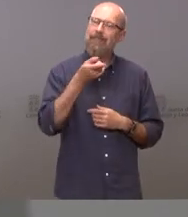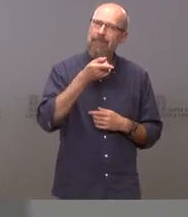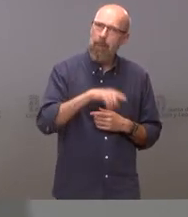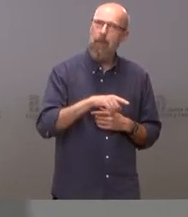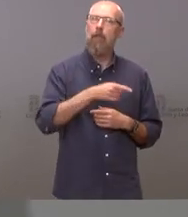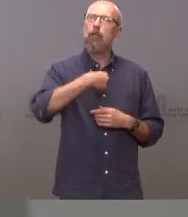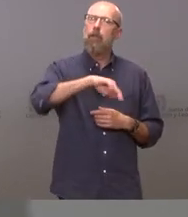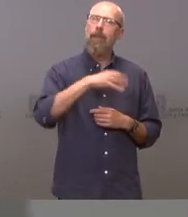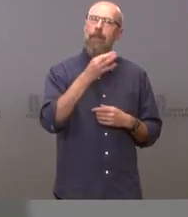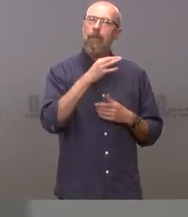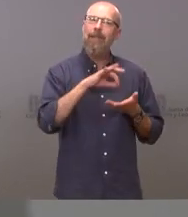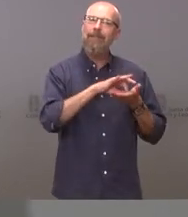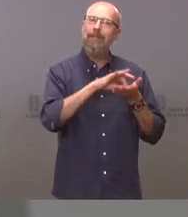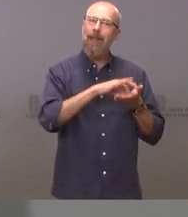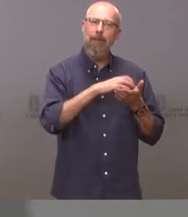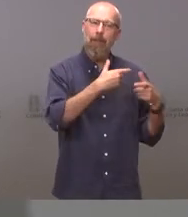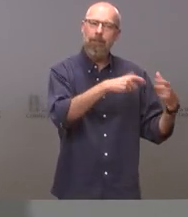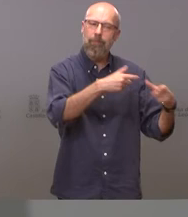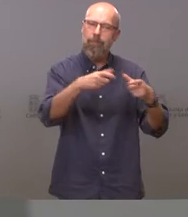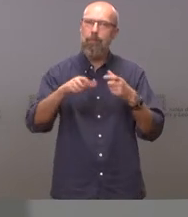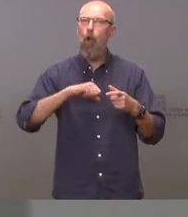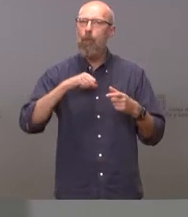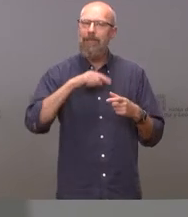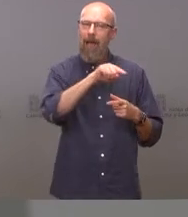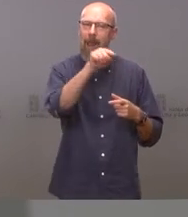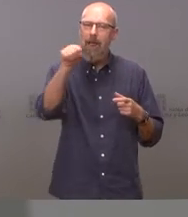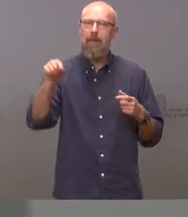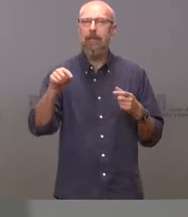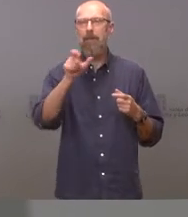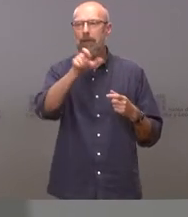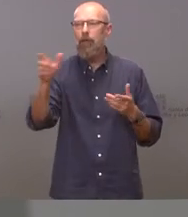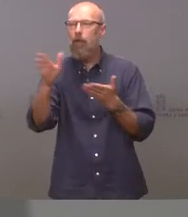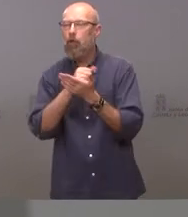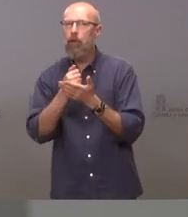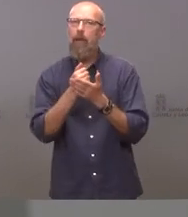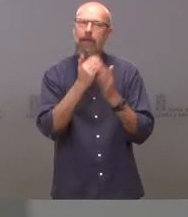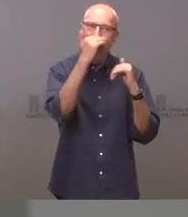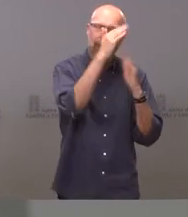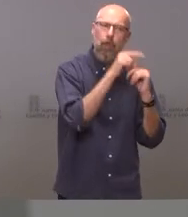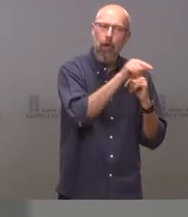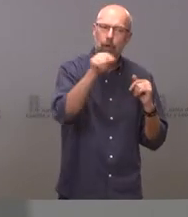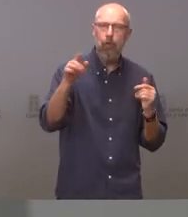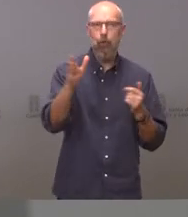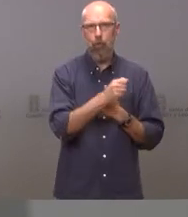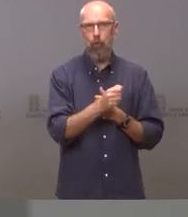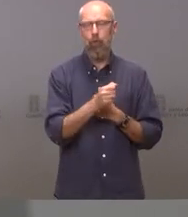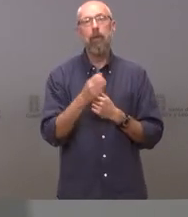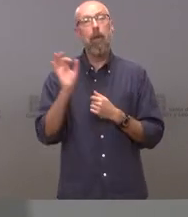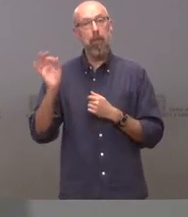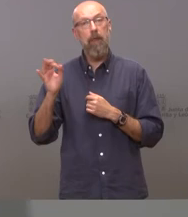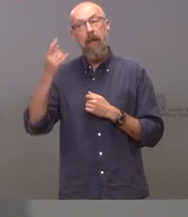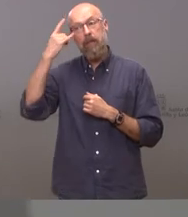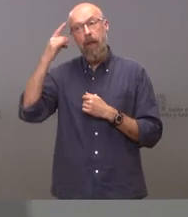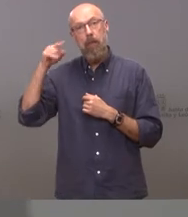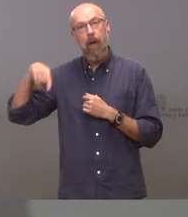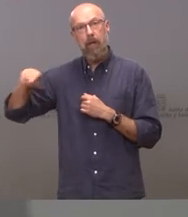todos los servicios a todos los hospitales a todos los ciudadanos es verdad que el servicio de hematología de Sanamanca atiende a todos